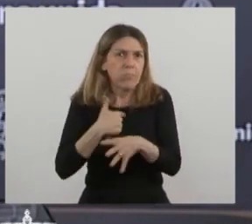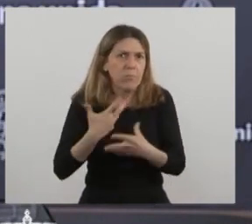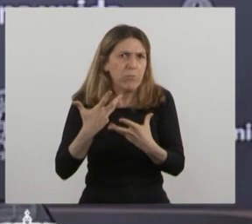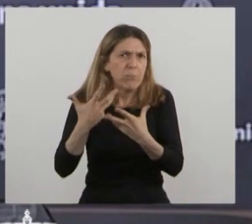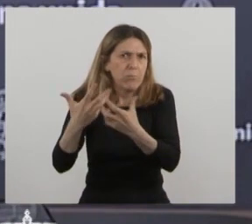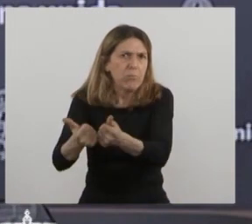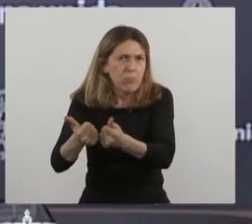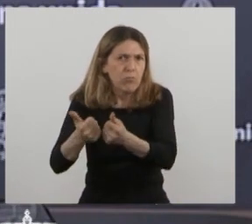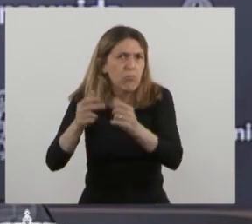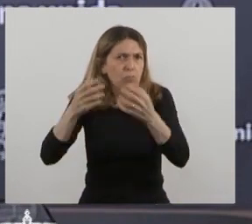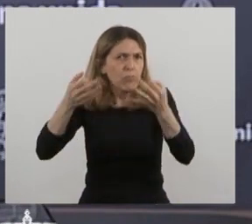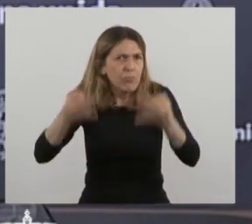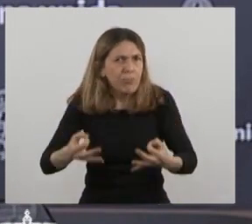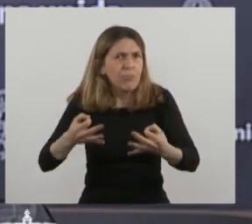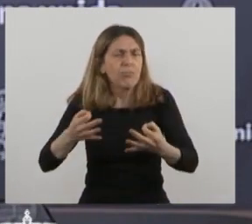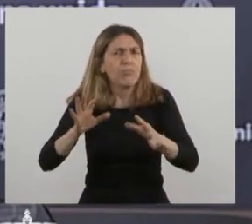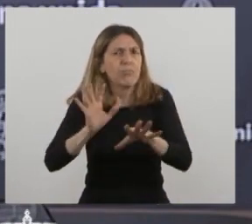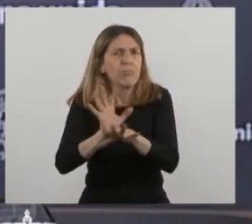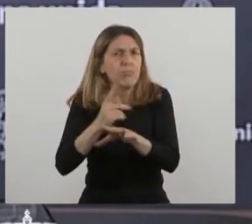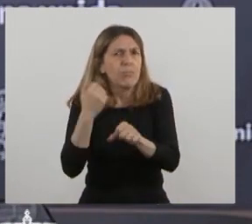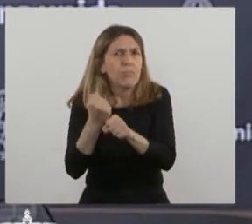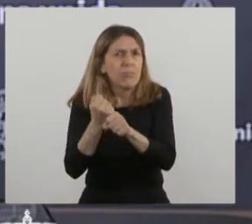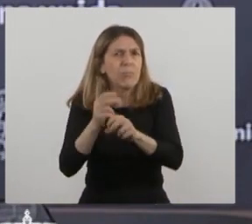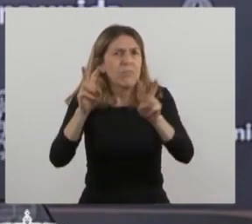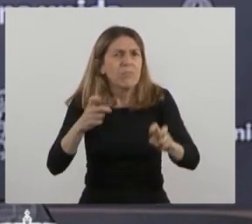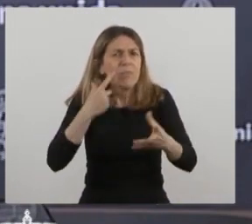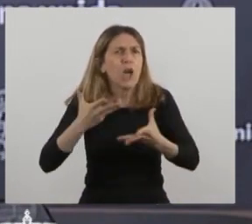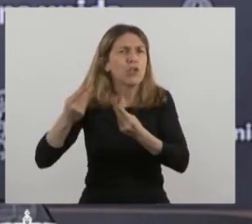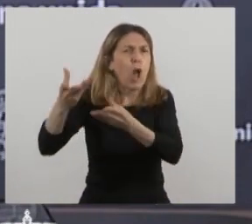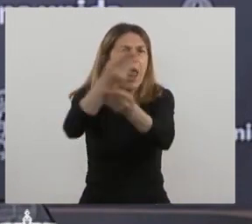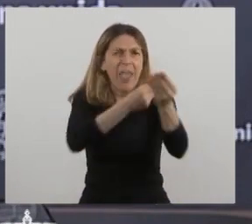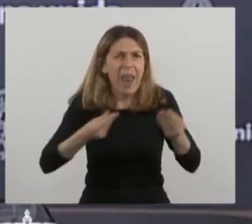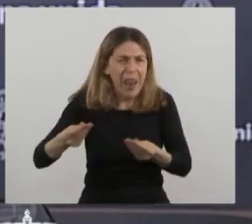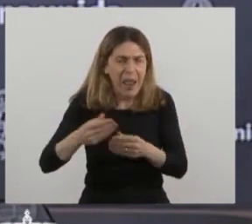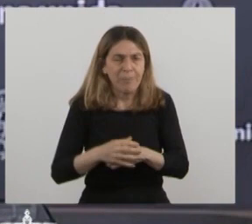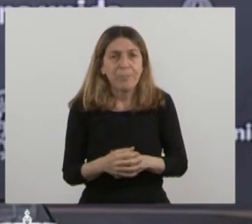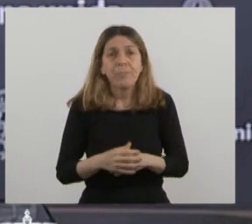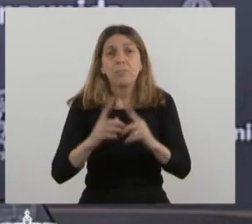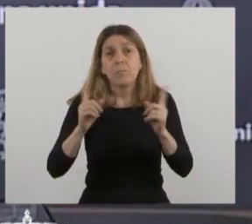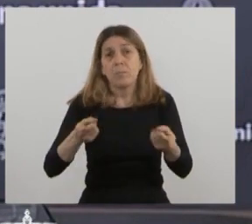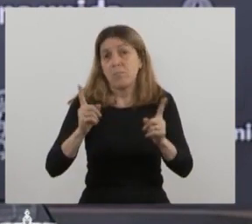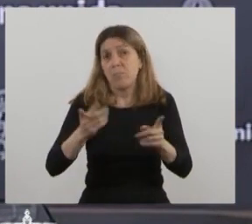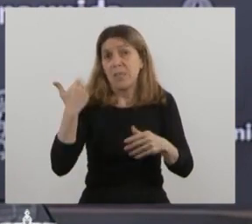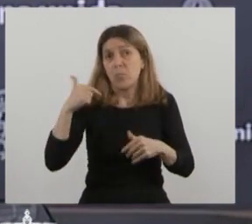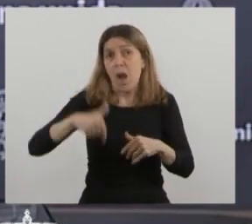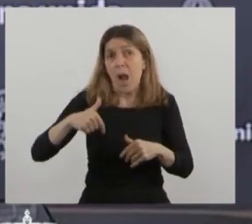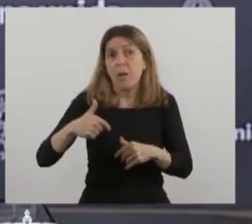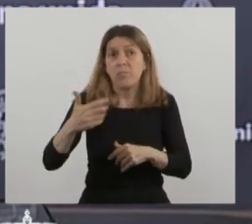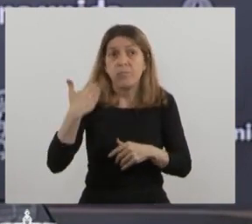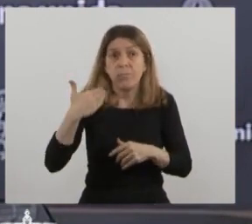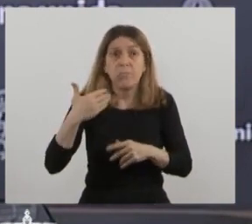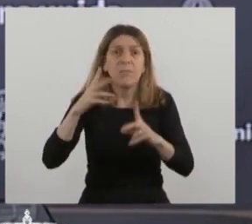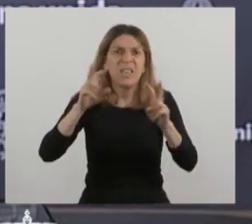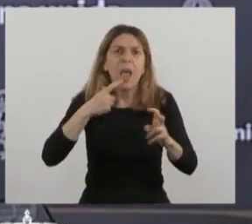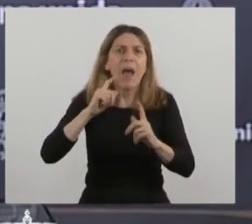con hechos concretos esas lógicas de solidaridad y de fraternidad, como lo ha hecho también España con la donación